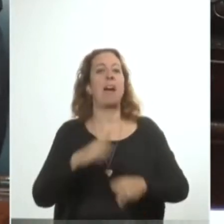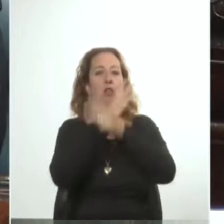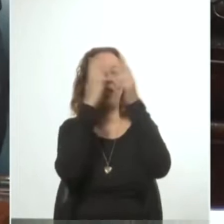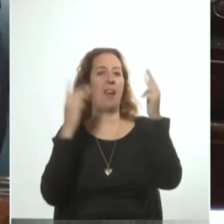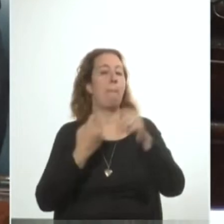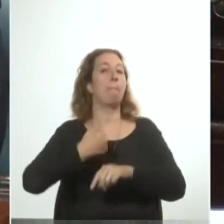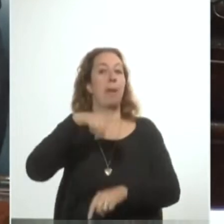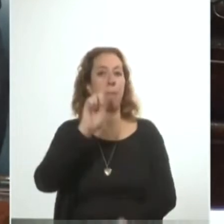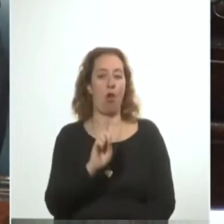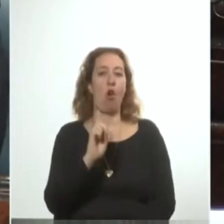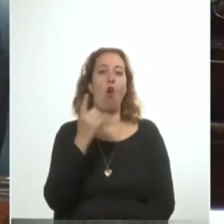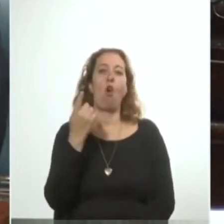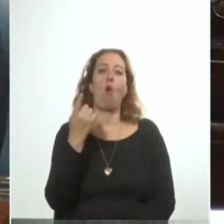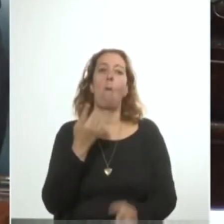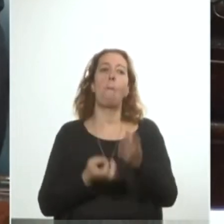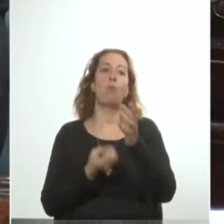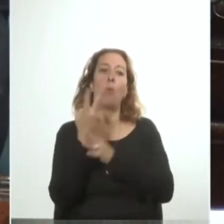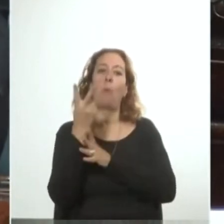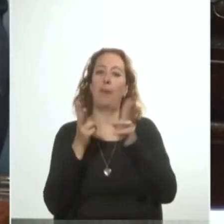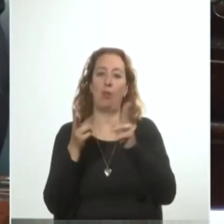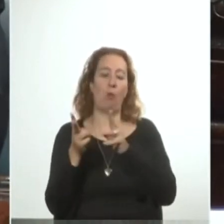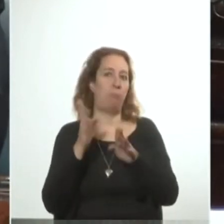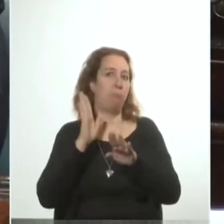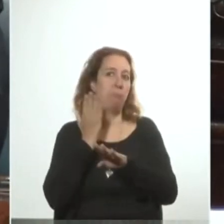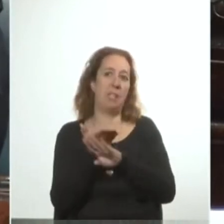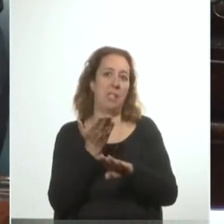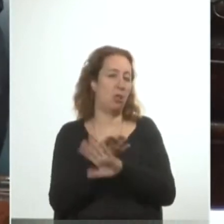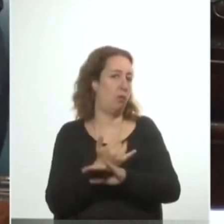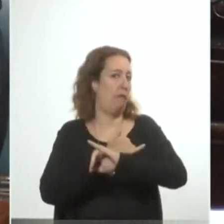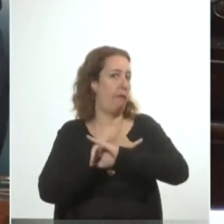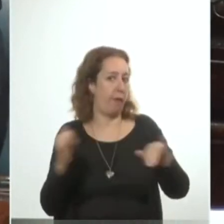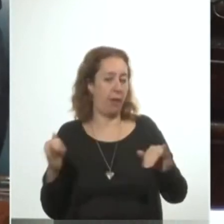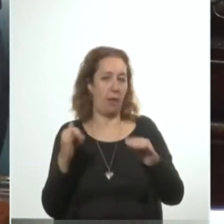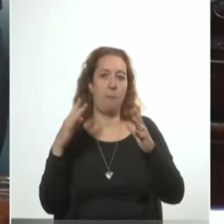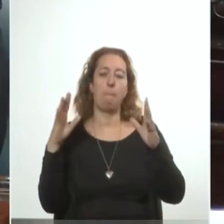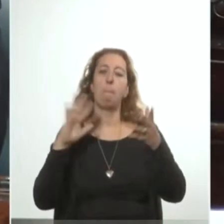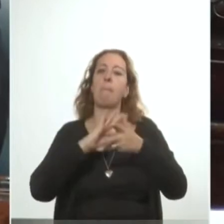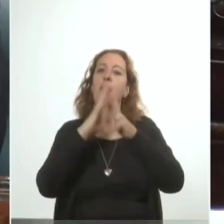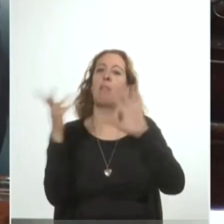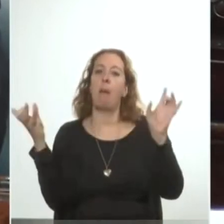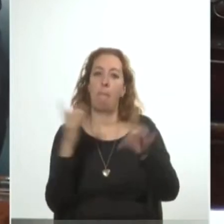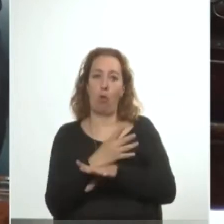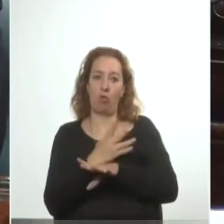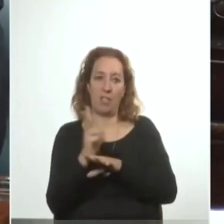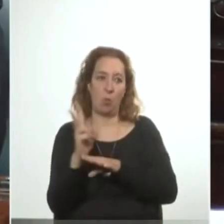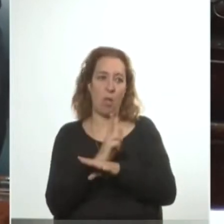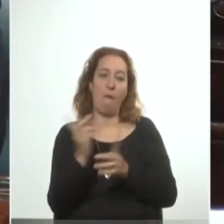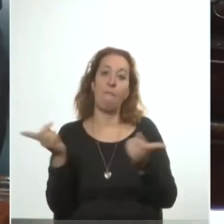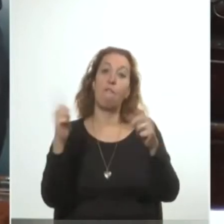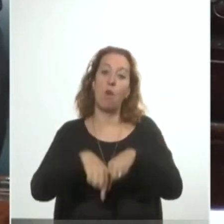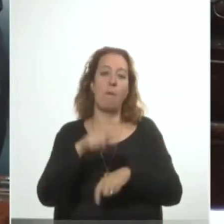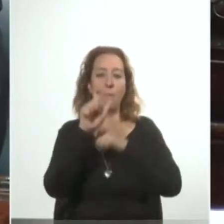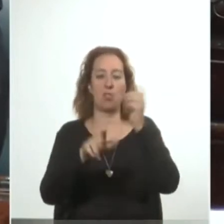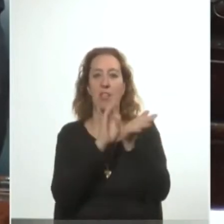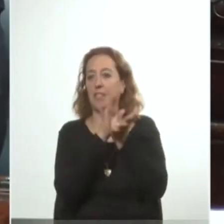periodo, reclamando el cese de las medidas prontas de seguridad, la restitución de los destituidos y un 40